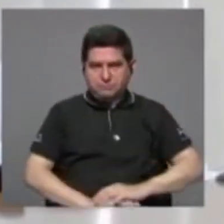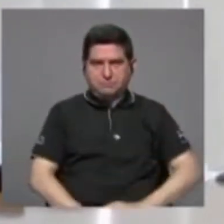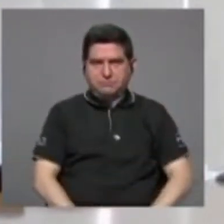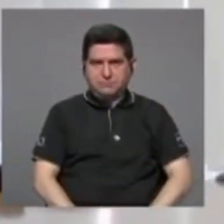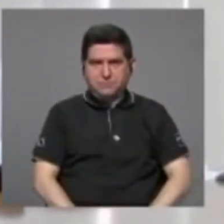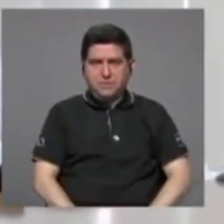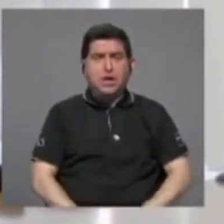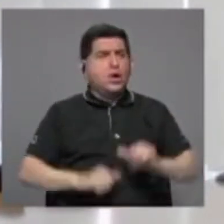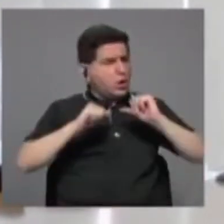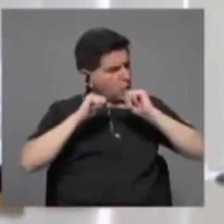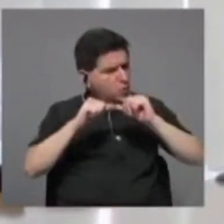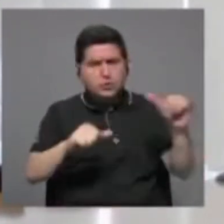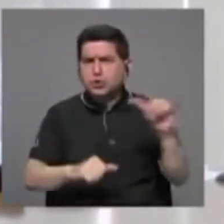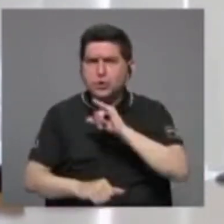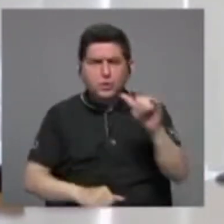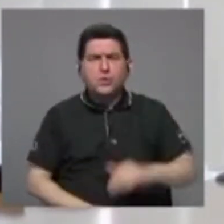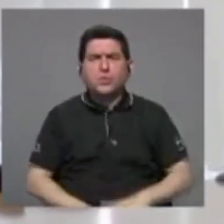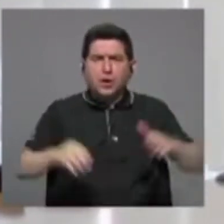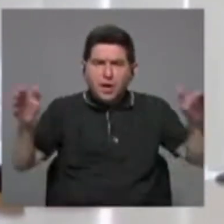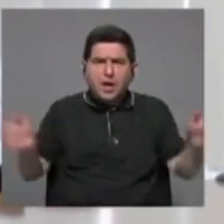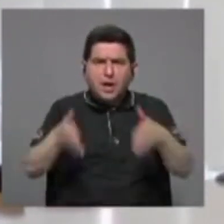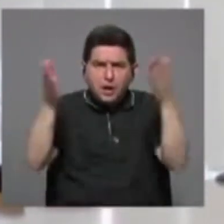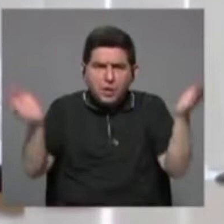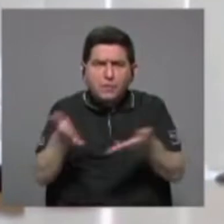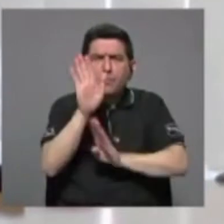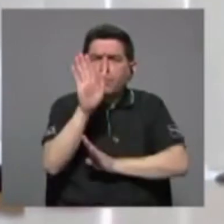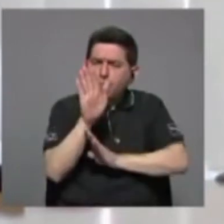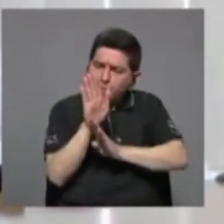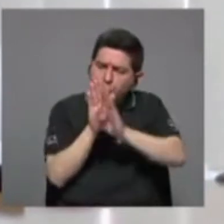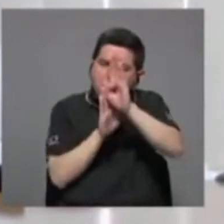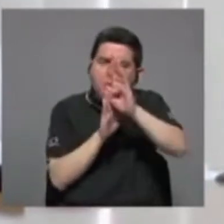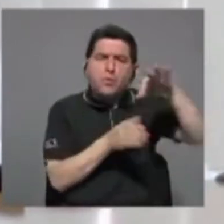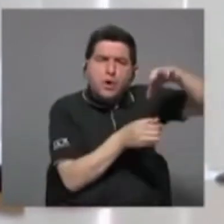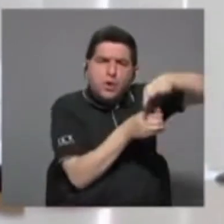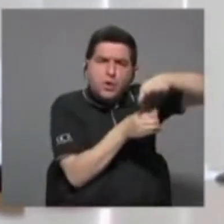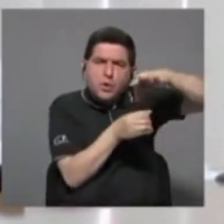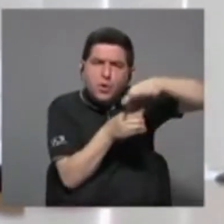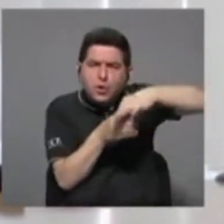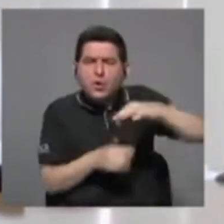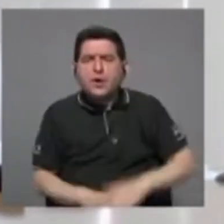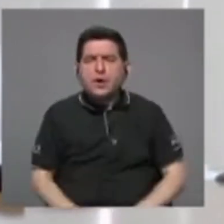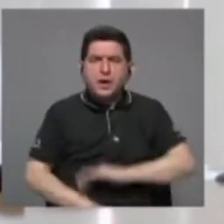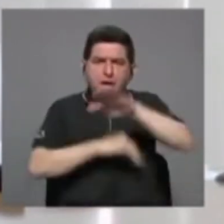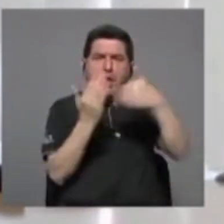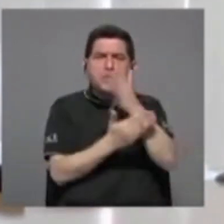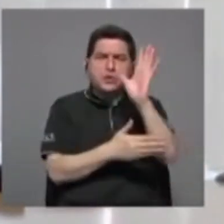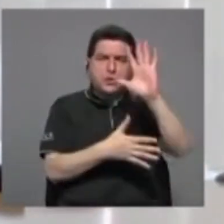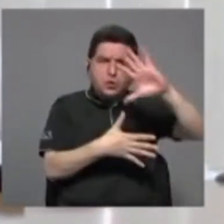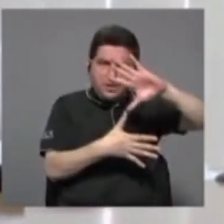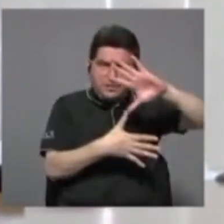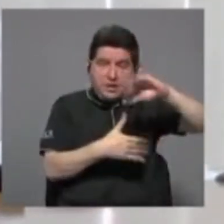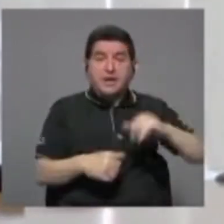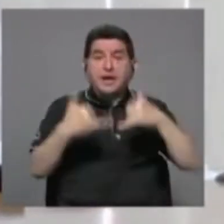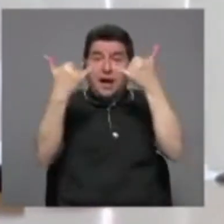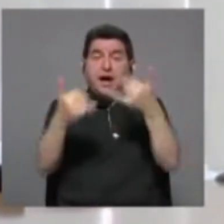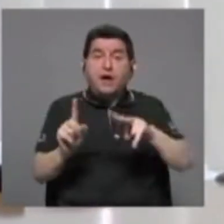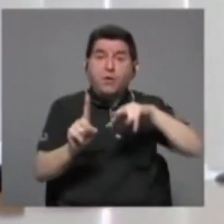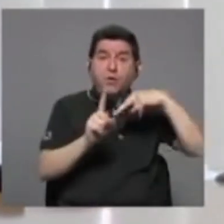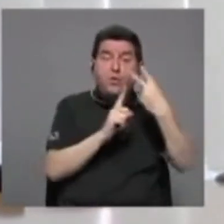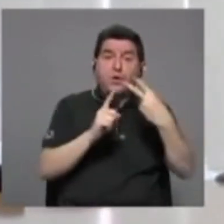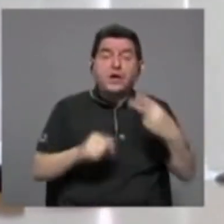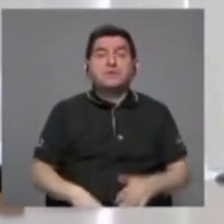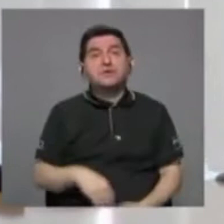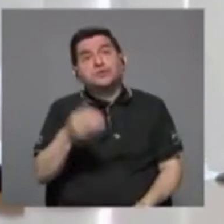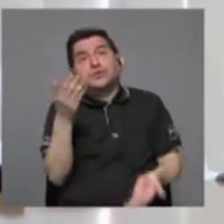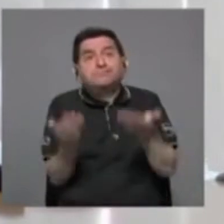era y sigue siendo promover el desarrollo agropecuario y rural de las Américas que ahora es bajo una visión sistémica